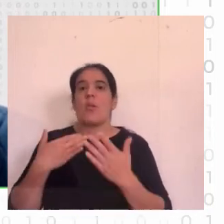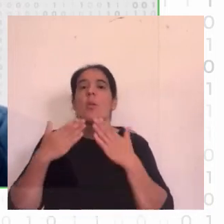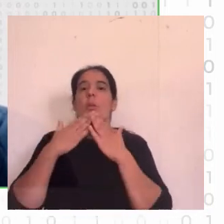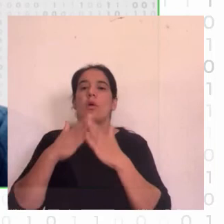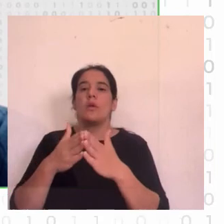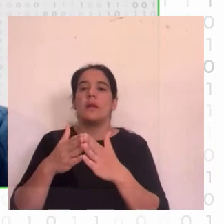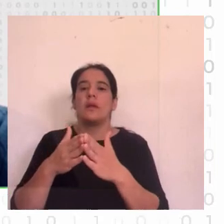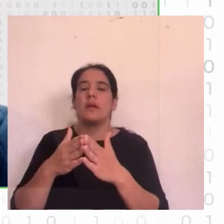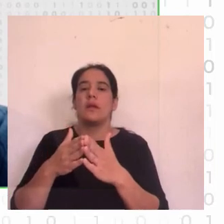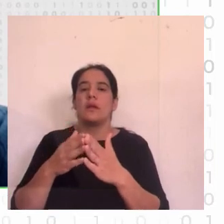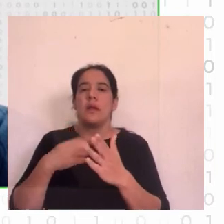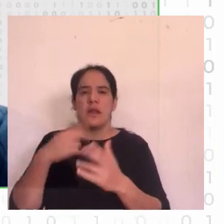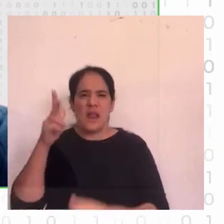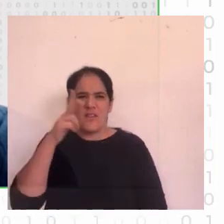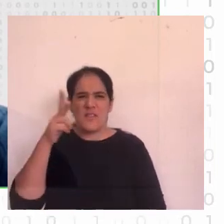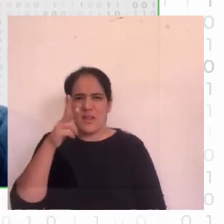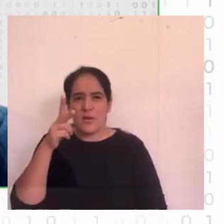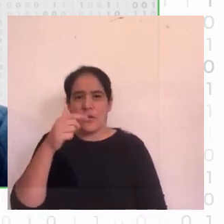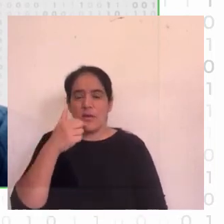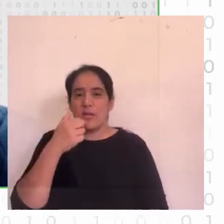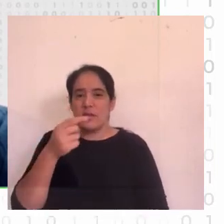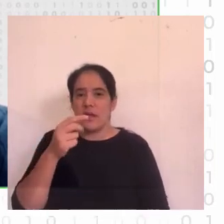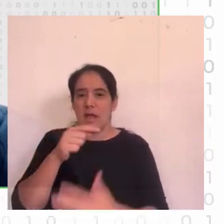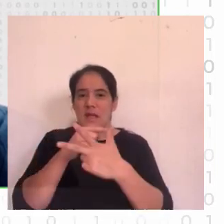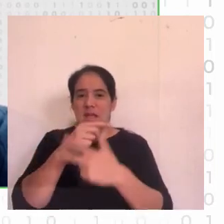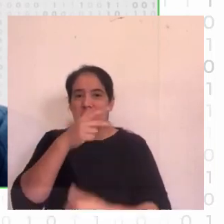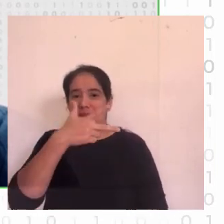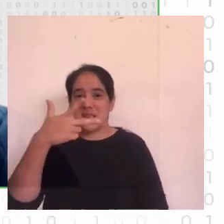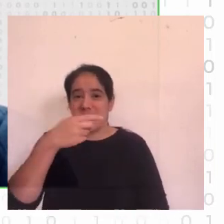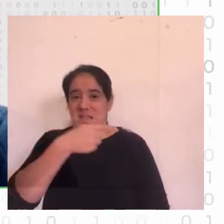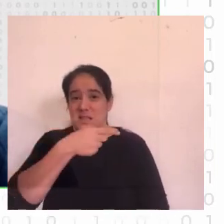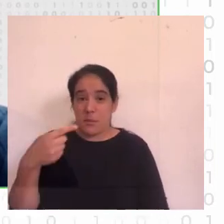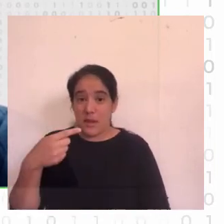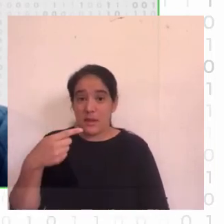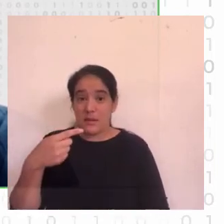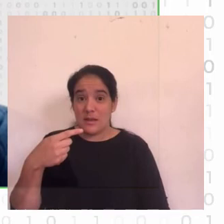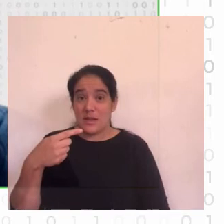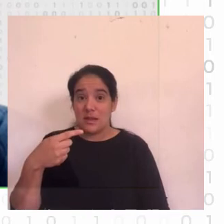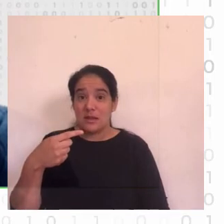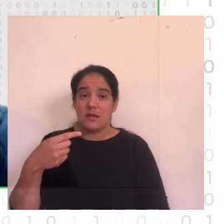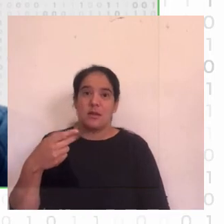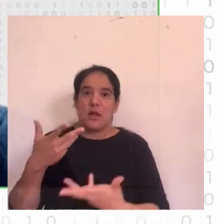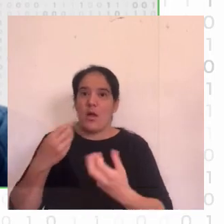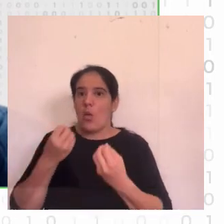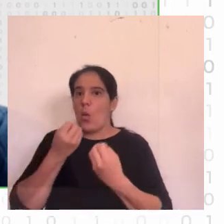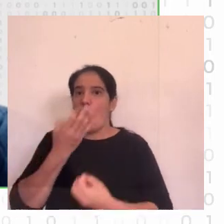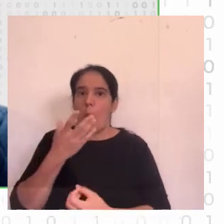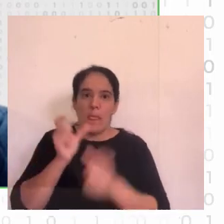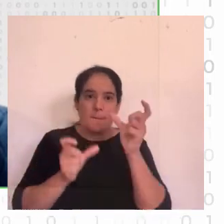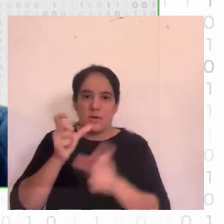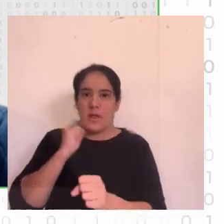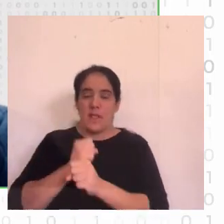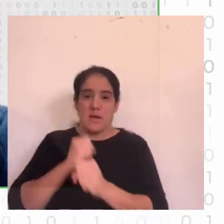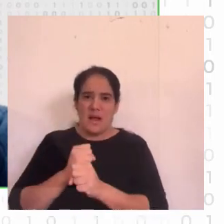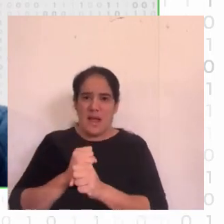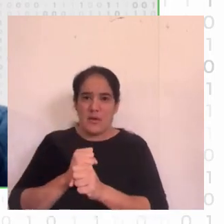esto en el video que pusimos decías que en tres semanas habían desarrollado la solución quería preguntarte de un equipo de cuántas personas había trabajado en